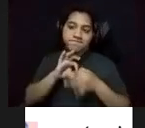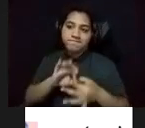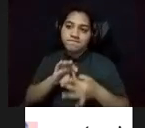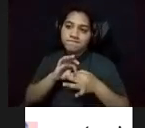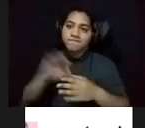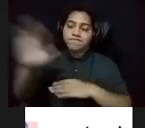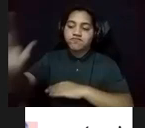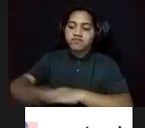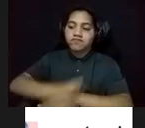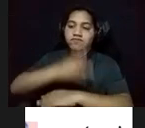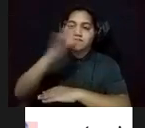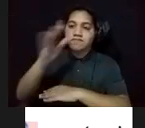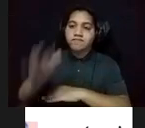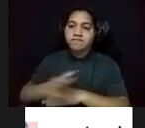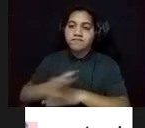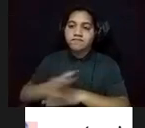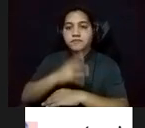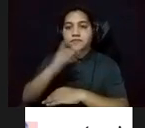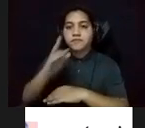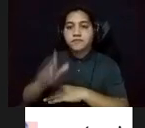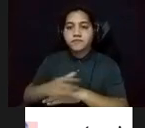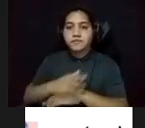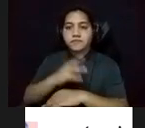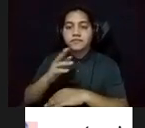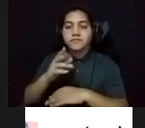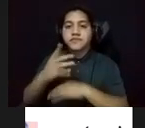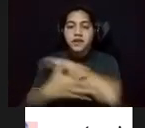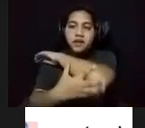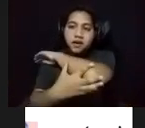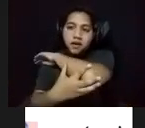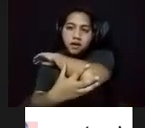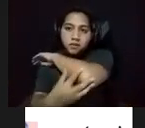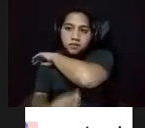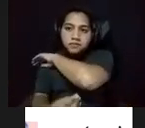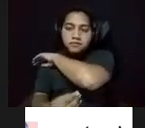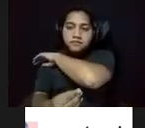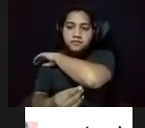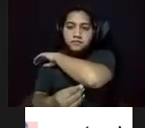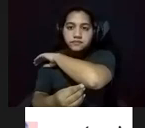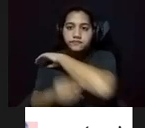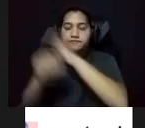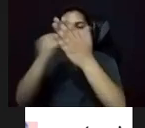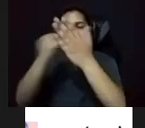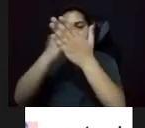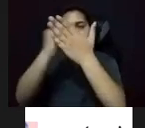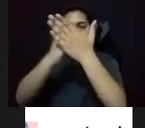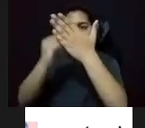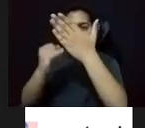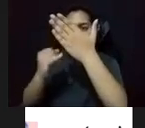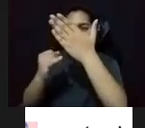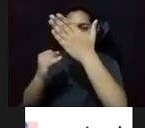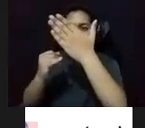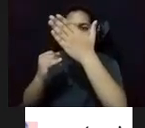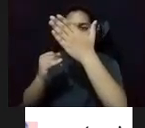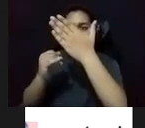Atlántico. Mientras, el drama de la pobreza en la pintura Bitacola nos